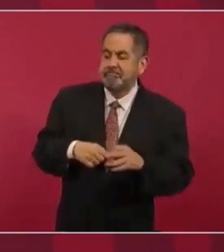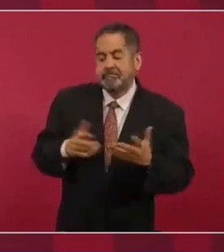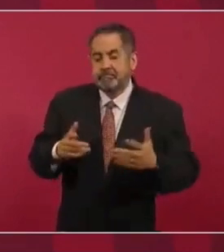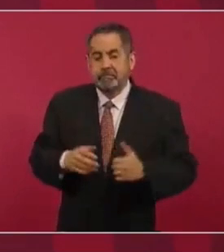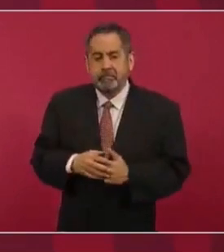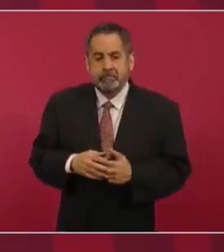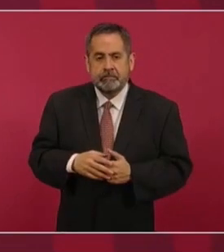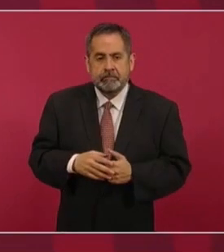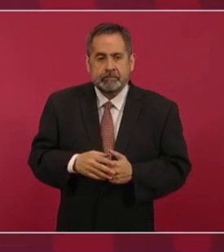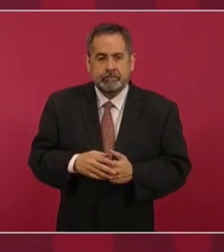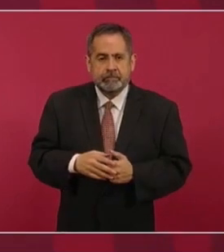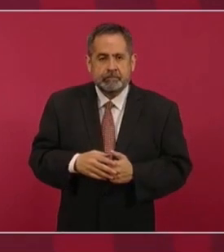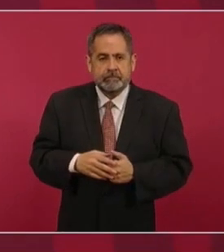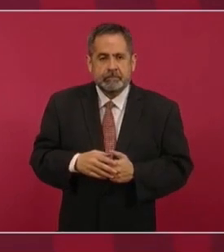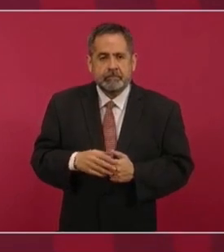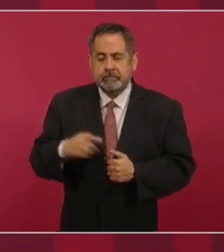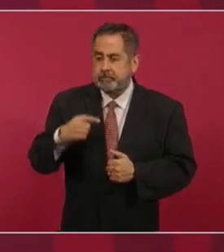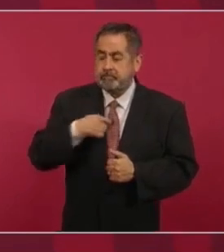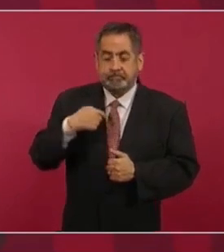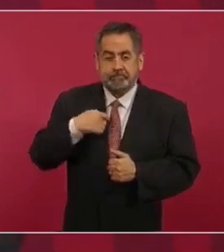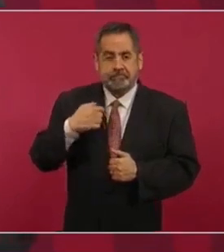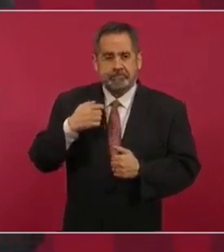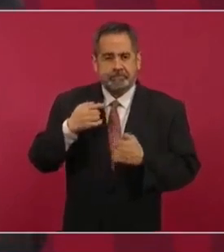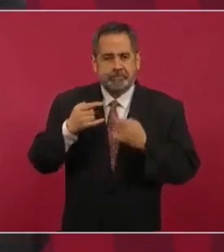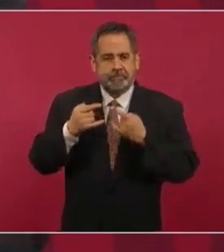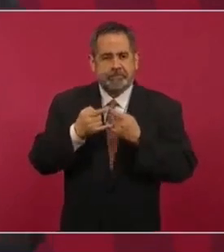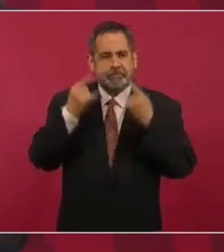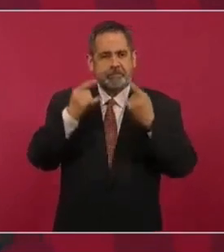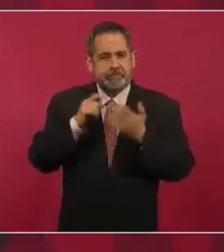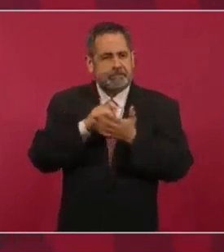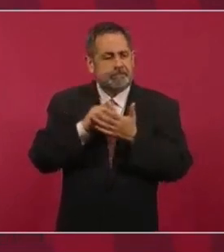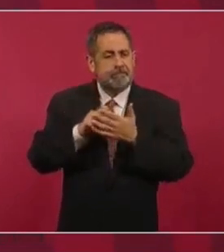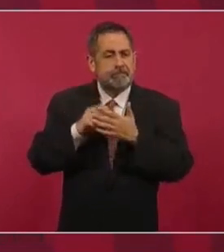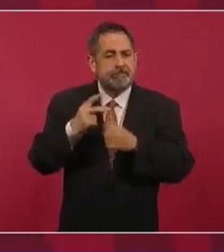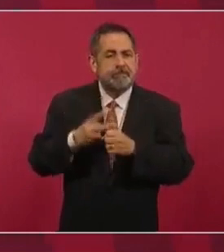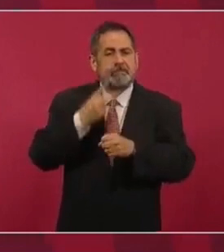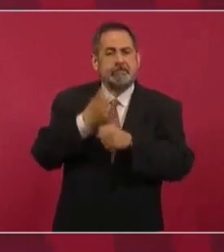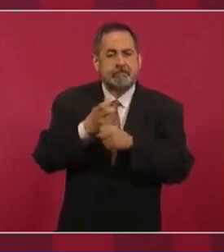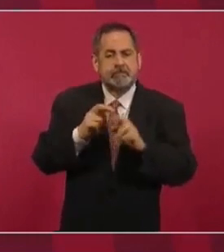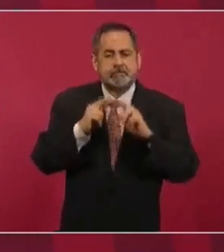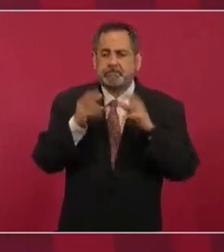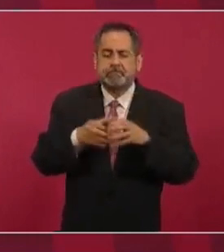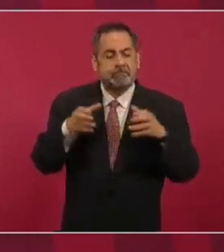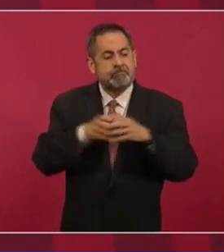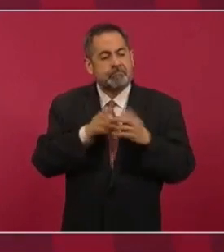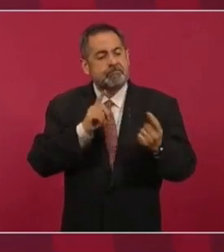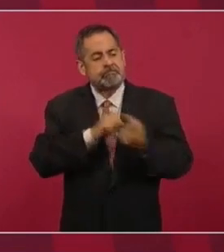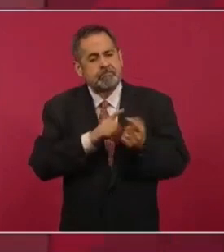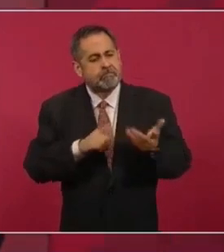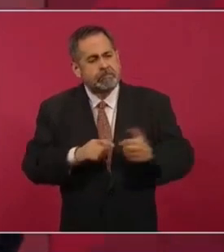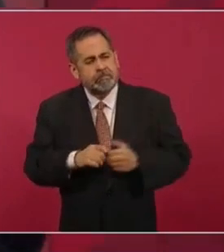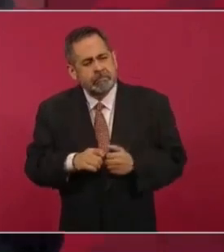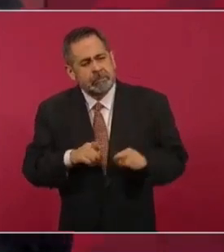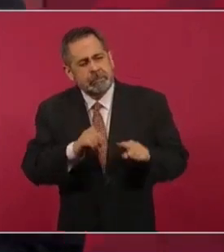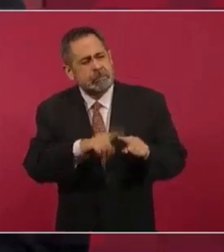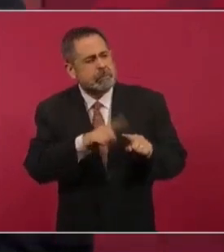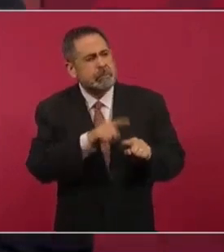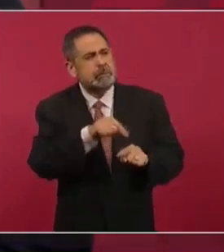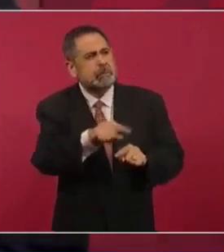Como yo soy historiador, ya en una segunda reunión ya le dije ¿y quiénes